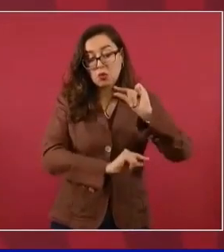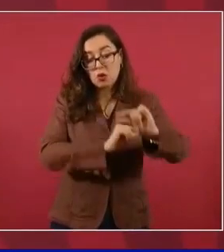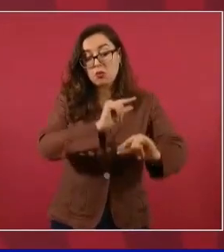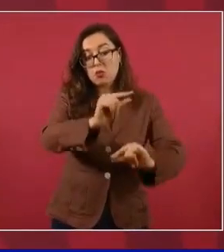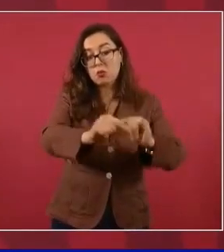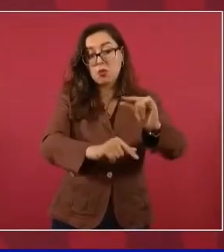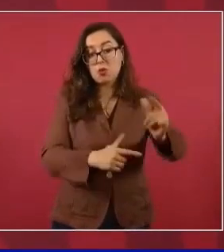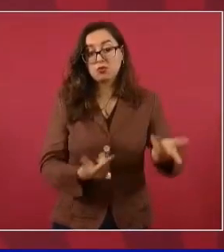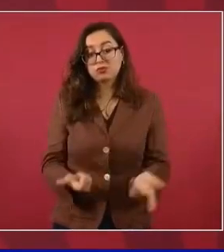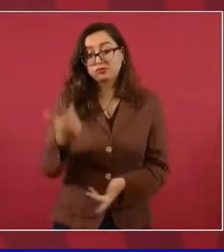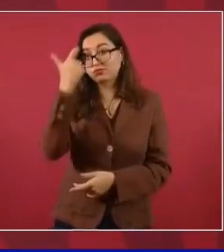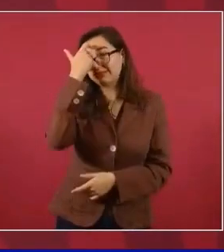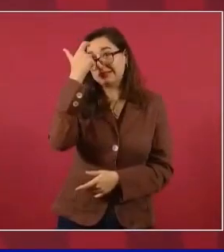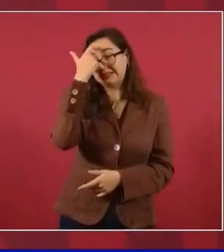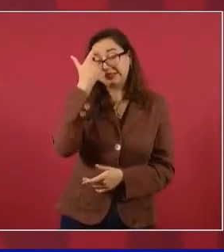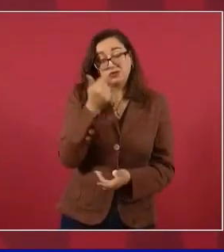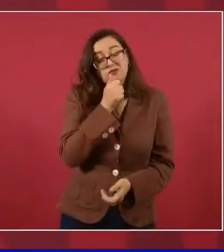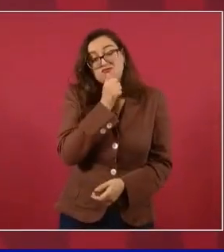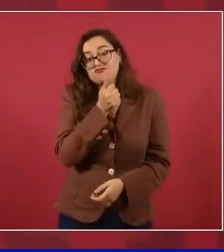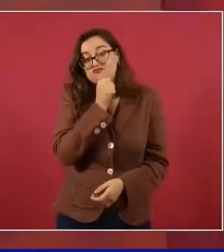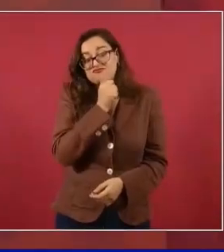todo cambios de mentalidad.